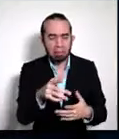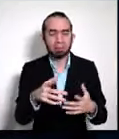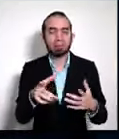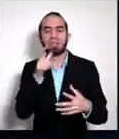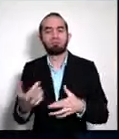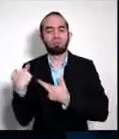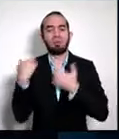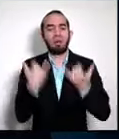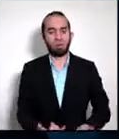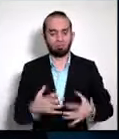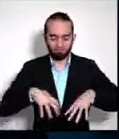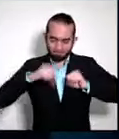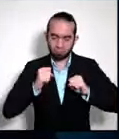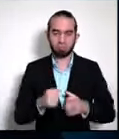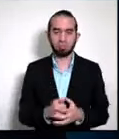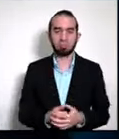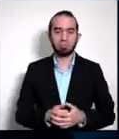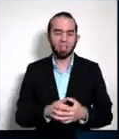puede repetir por favor